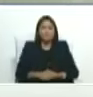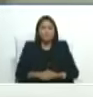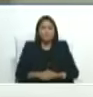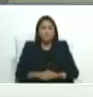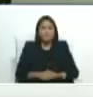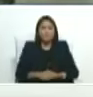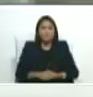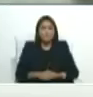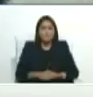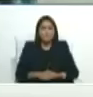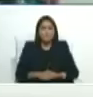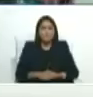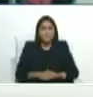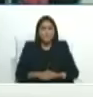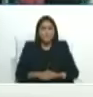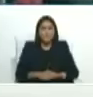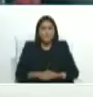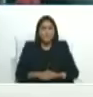que encamina